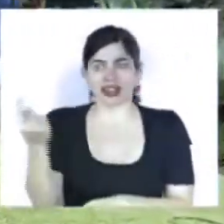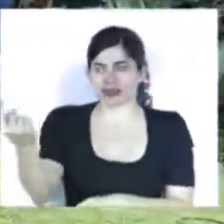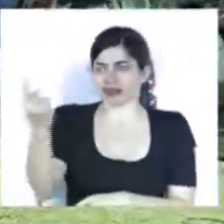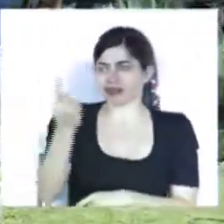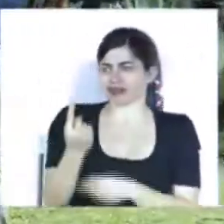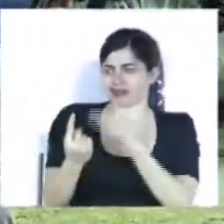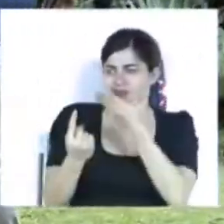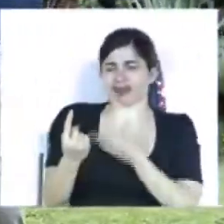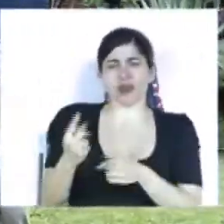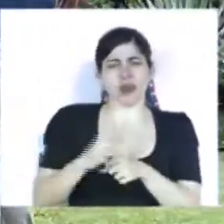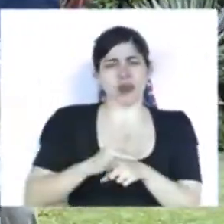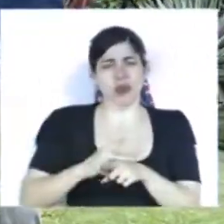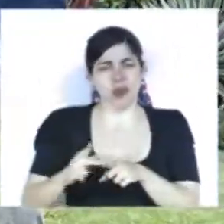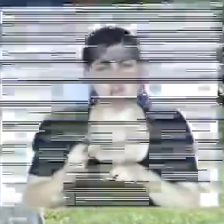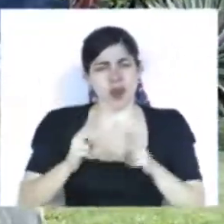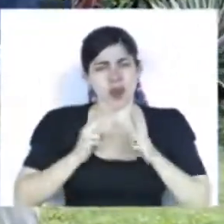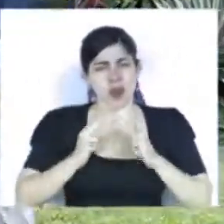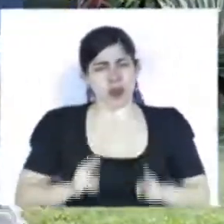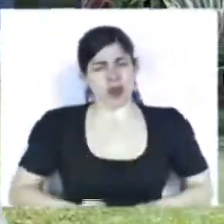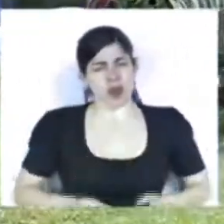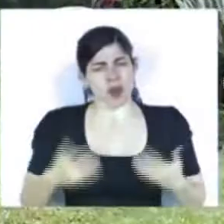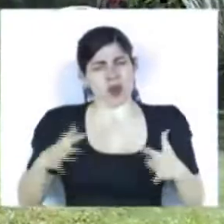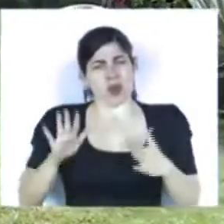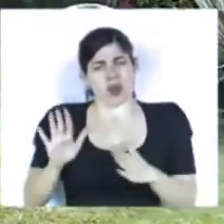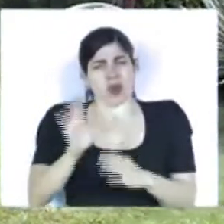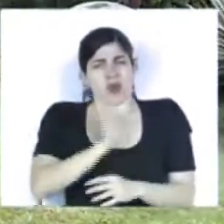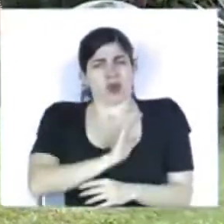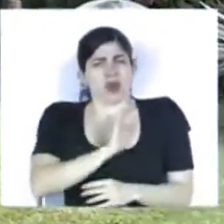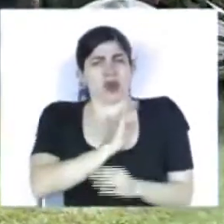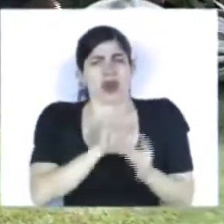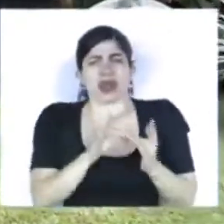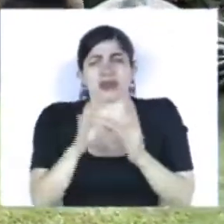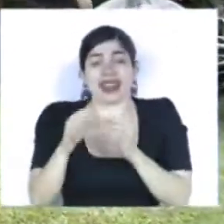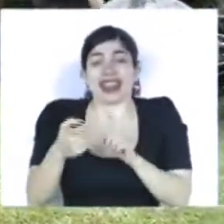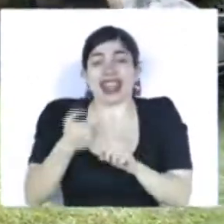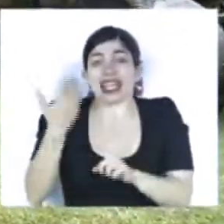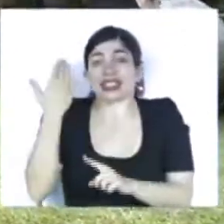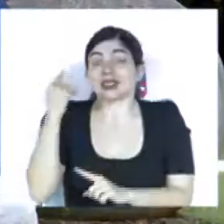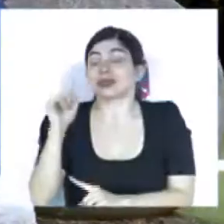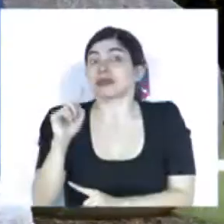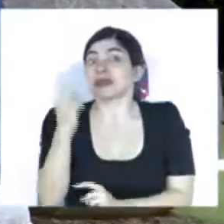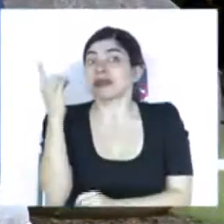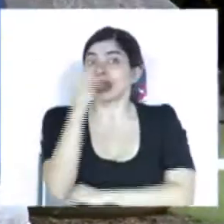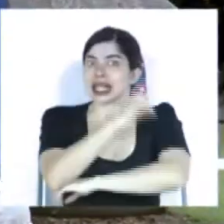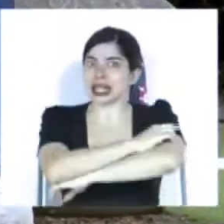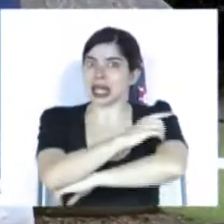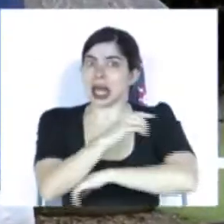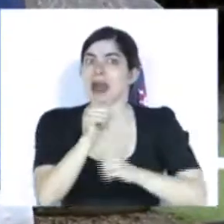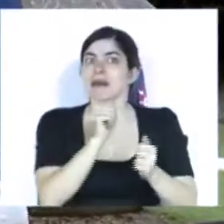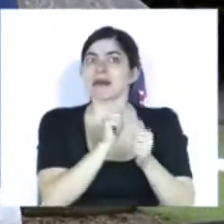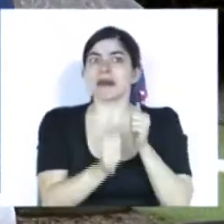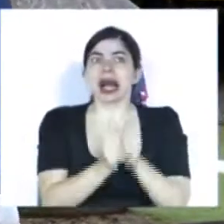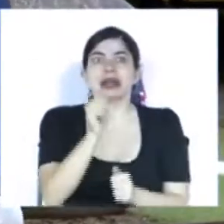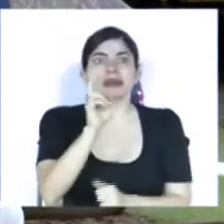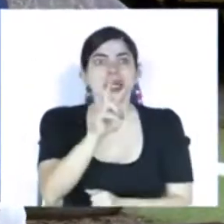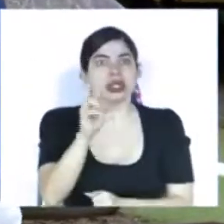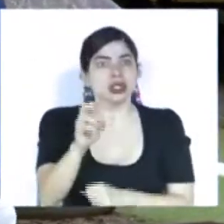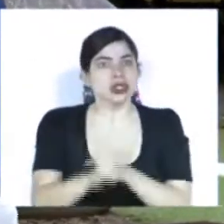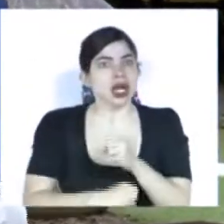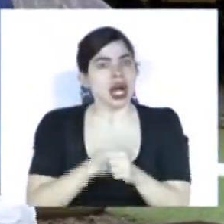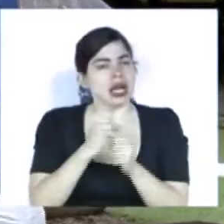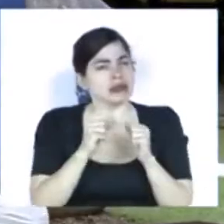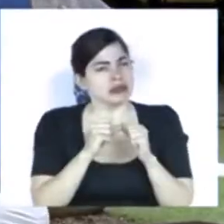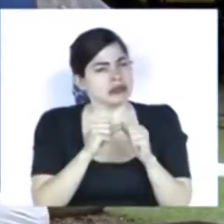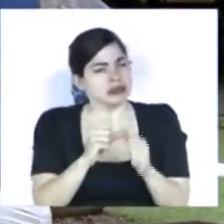profesional y un ser humano con características excepcionales que desde el primer día y por más de 22 años ha mantenido